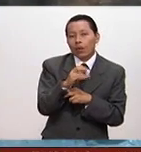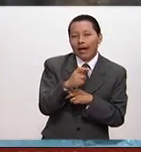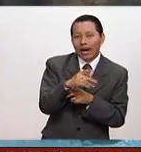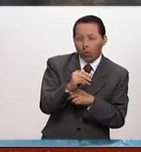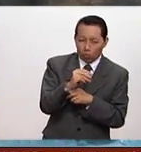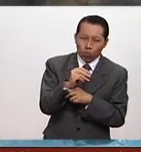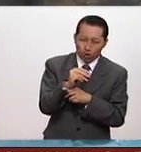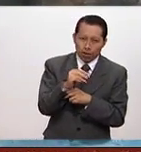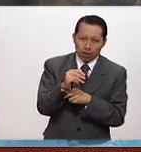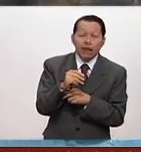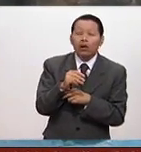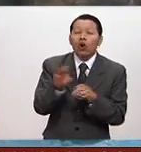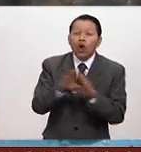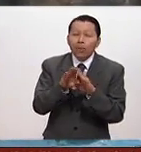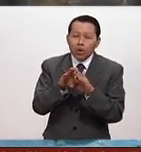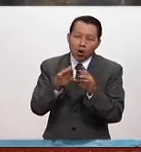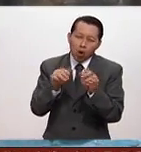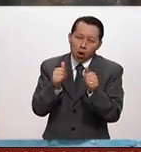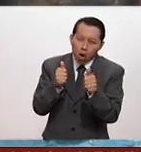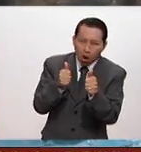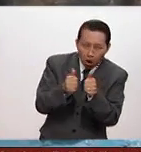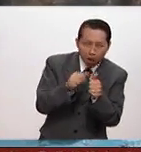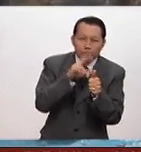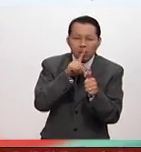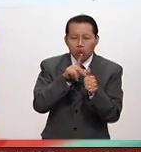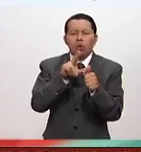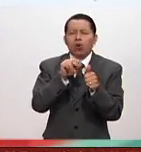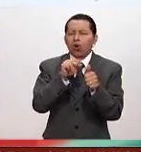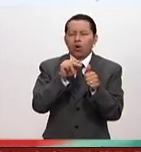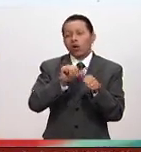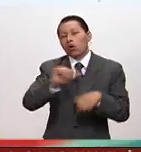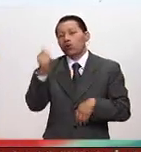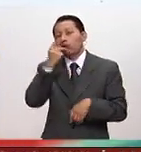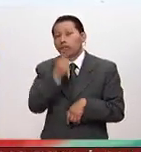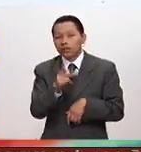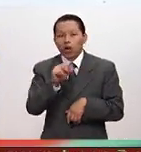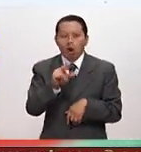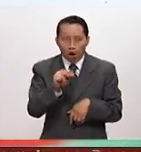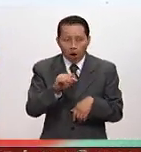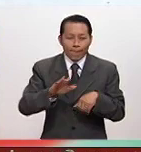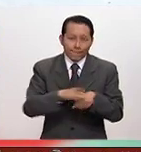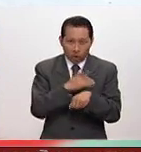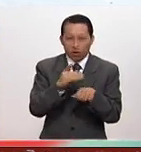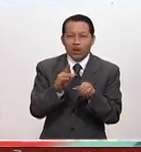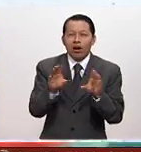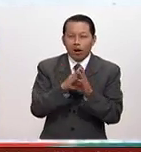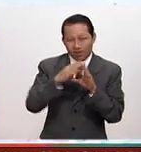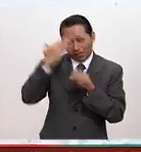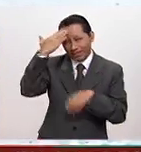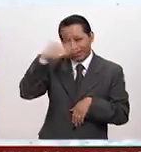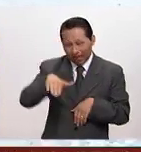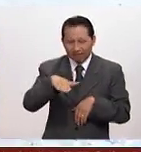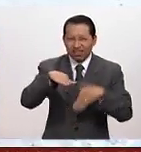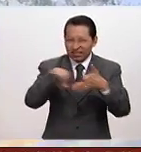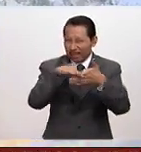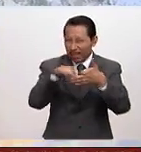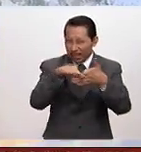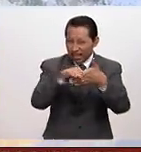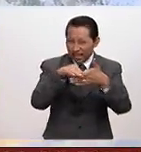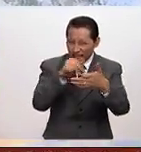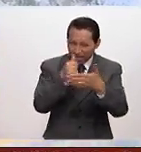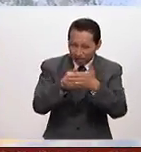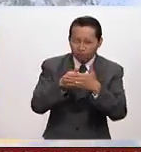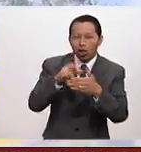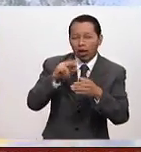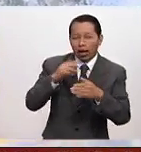lo alcanzó y fue mejor. Otros dicen, no, si vemos empieza a desacelerar Michael Phelps porque sabe que ya está a punto de llegar y no se va a